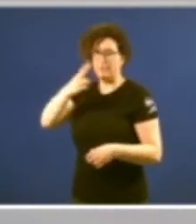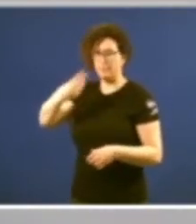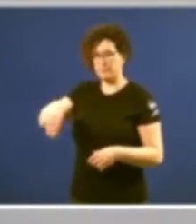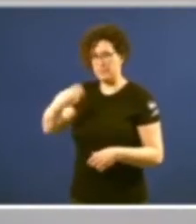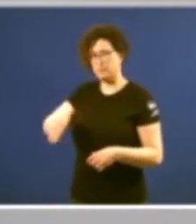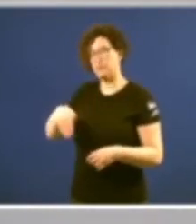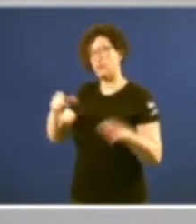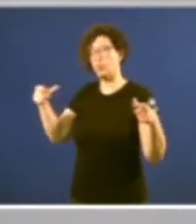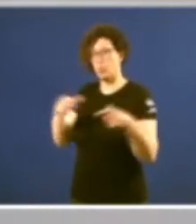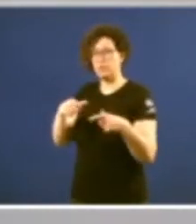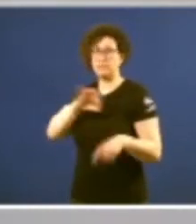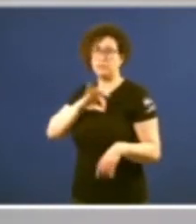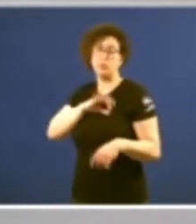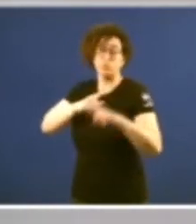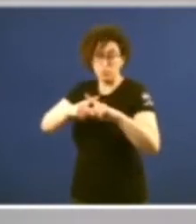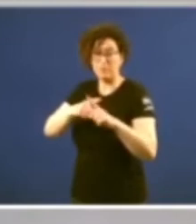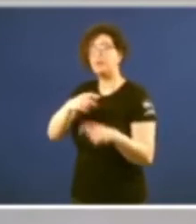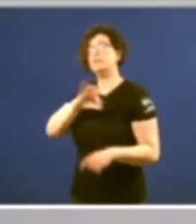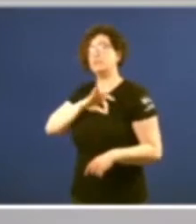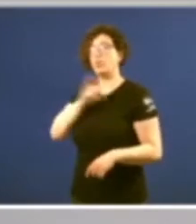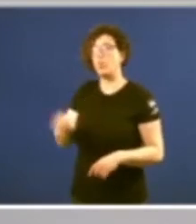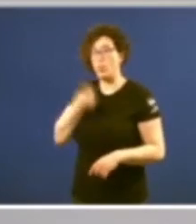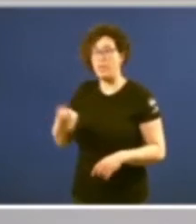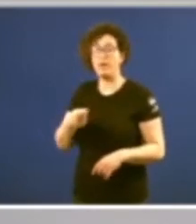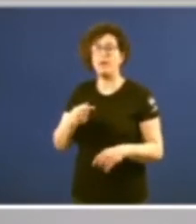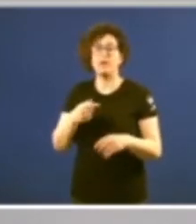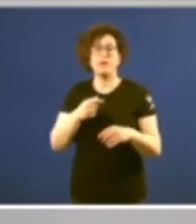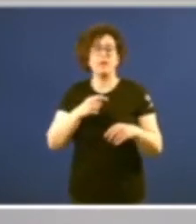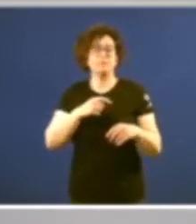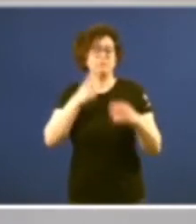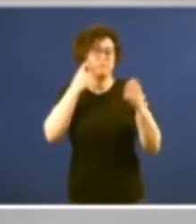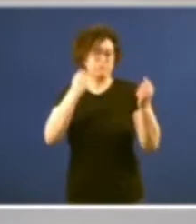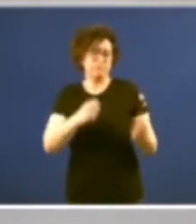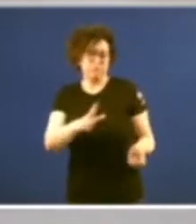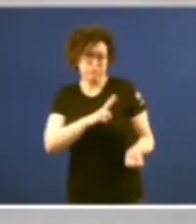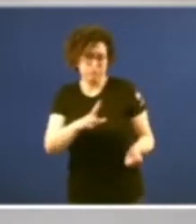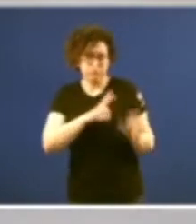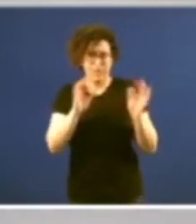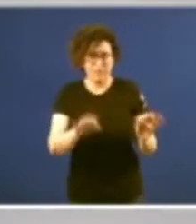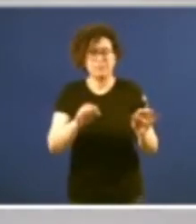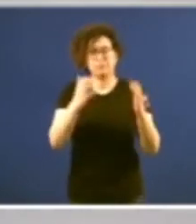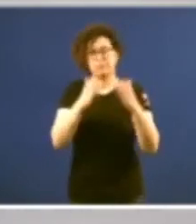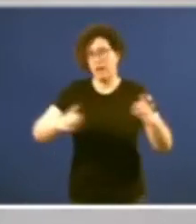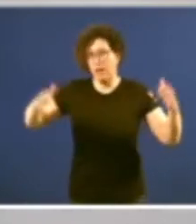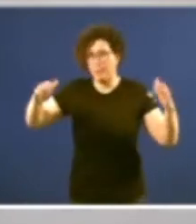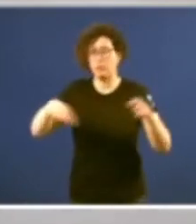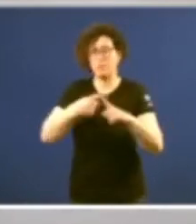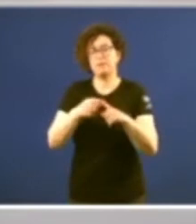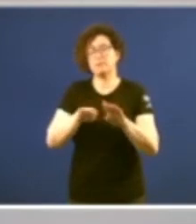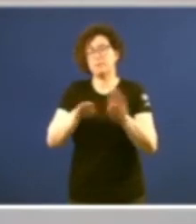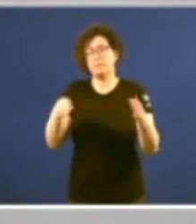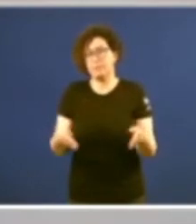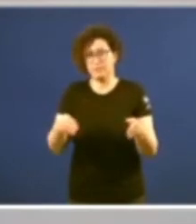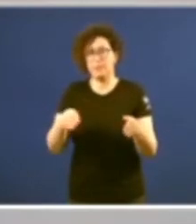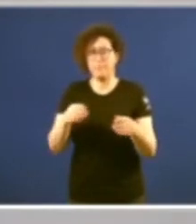Don Alfonso Rueda, excelentísimos señores consejeros e membros da mesa do Parlamento de Galicia,